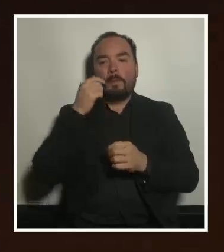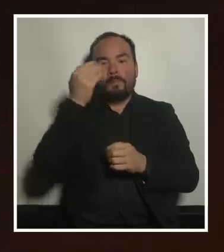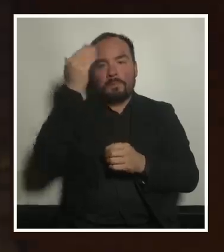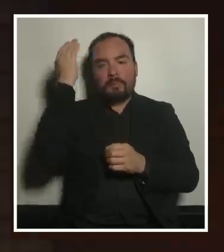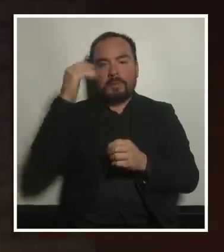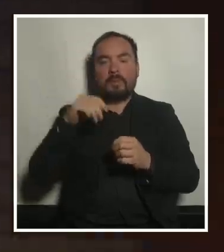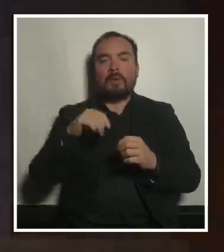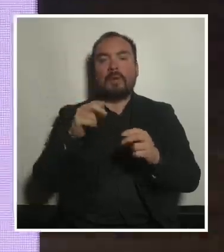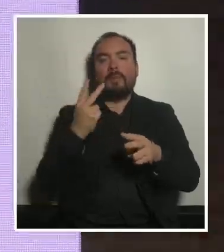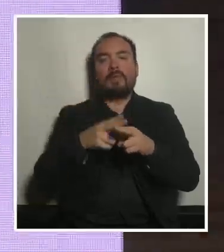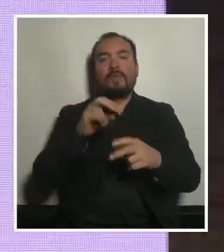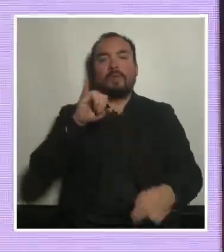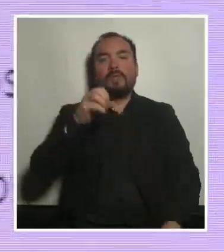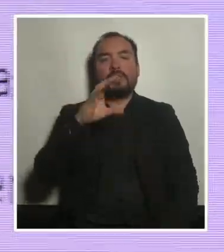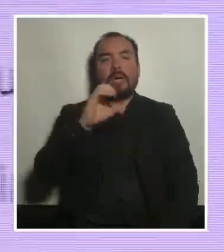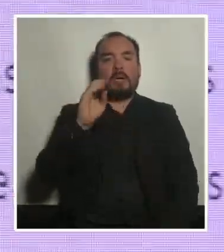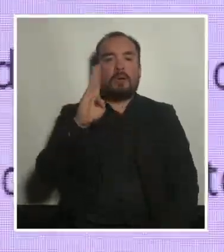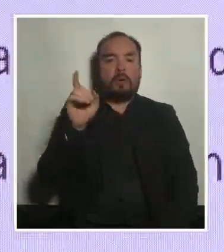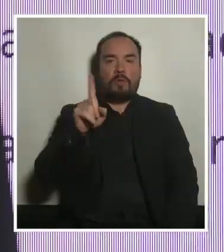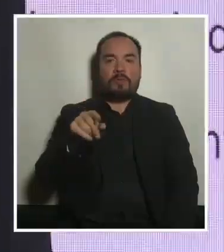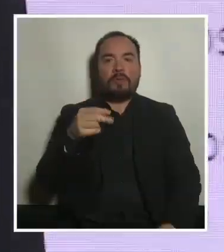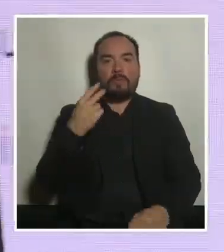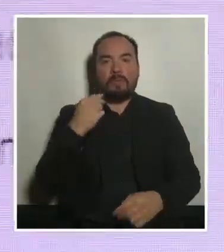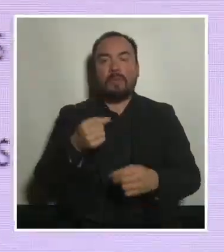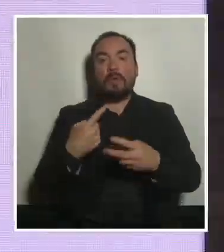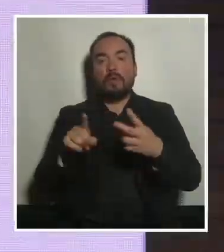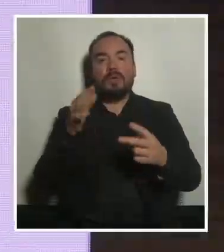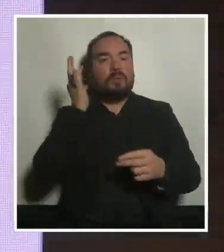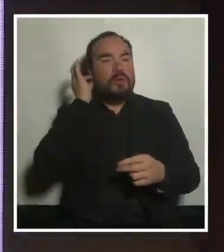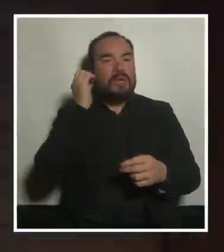concepto de la importancia de las distancias de Francisca Ullman